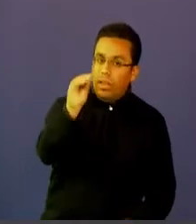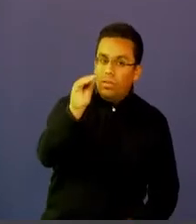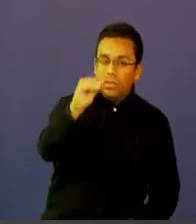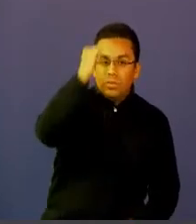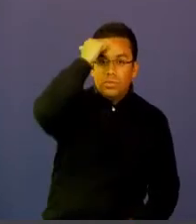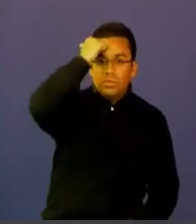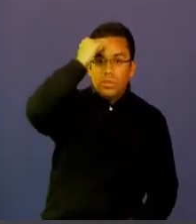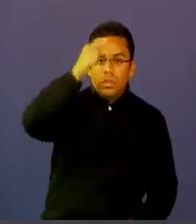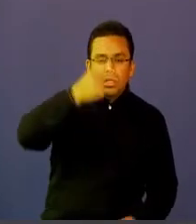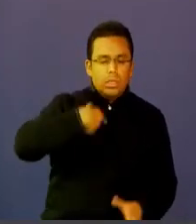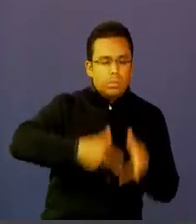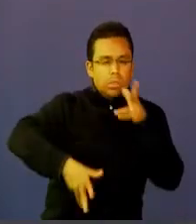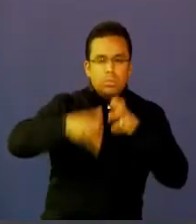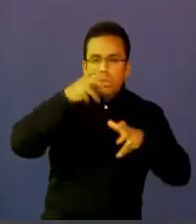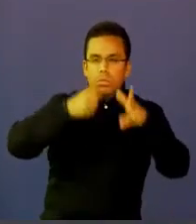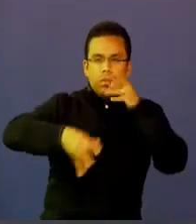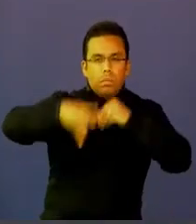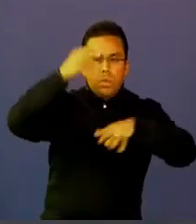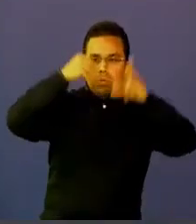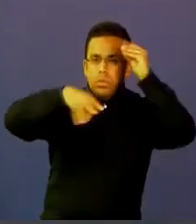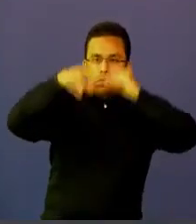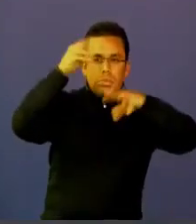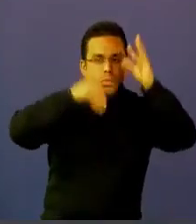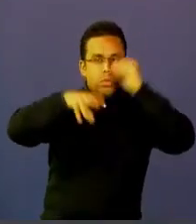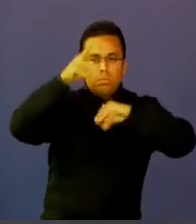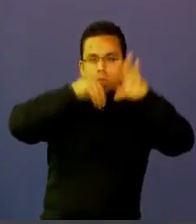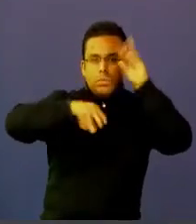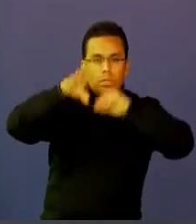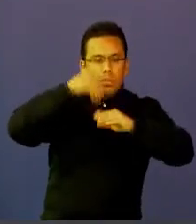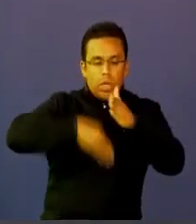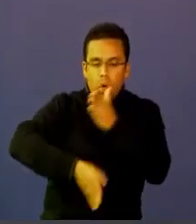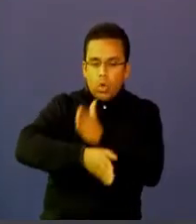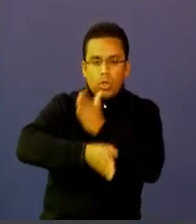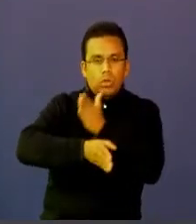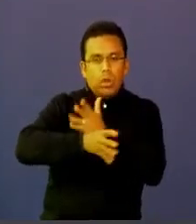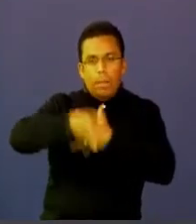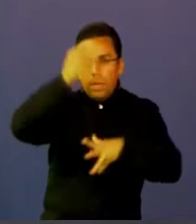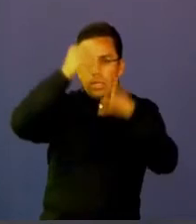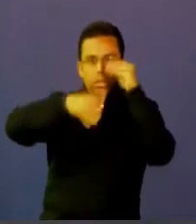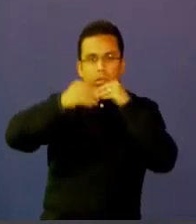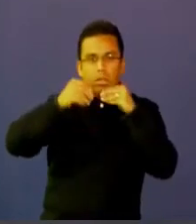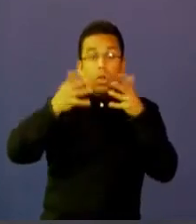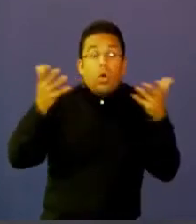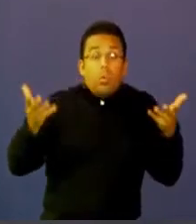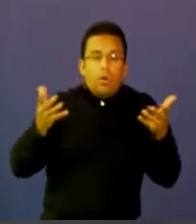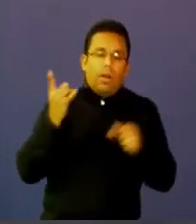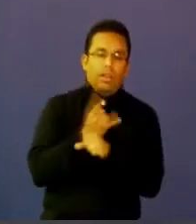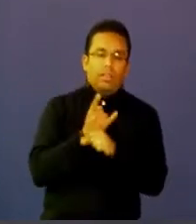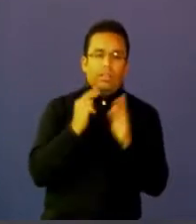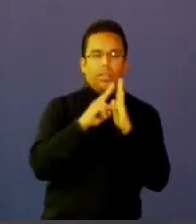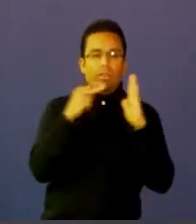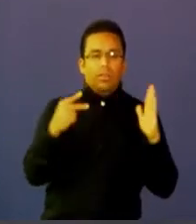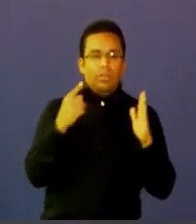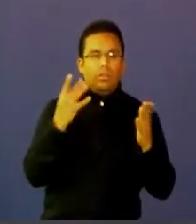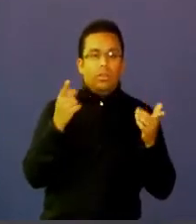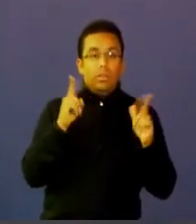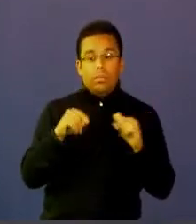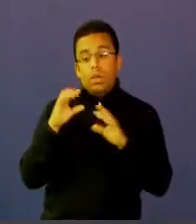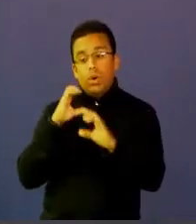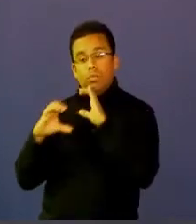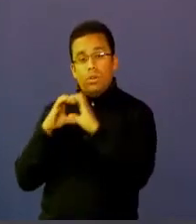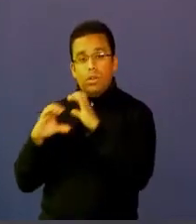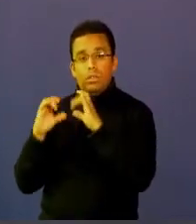seguir nutriéndose y a seguir aprendiendo a través del uso de la tecnología de la información y las